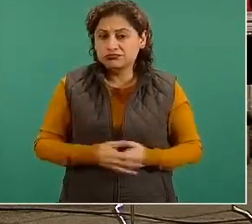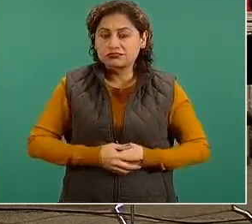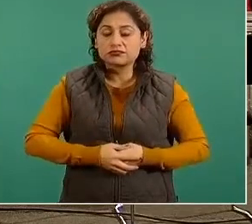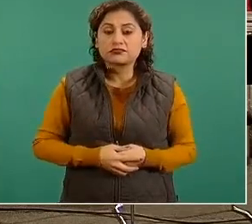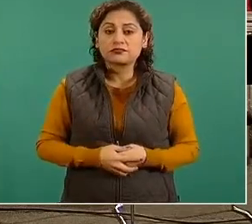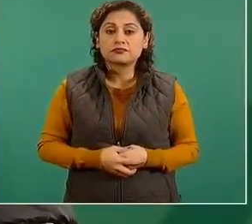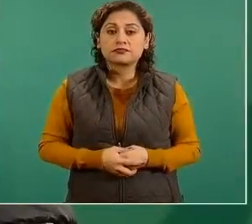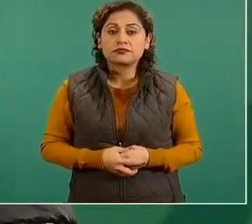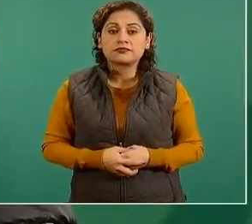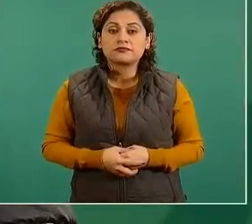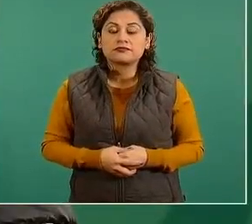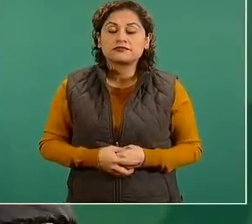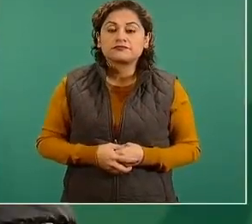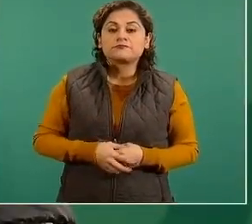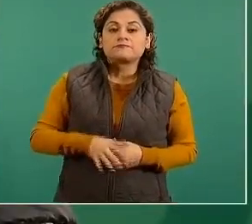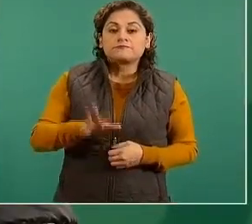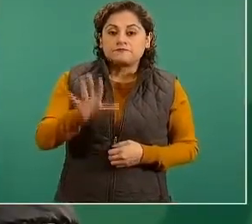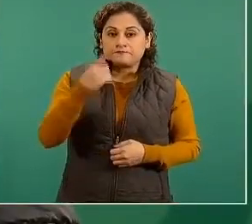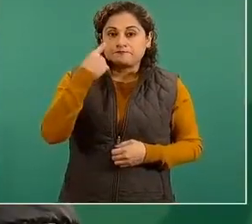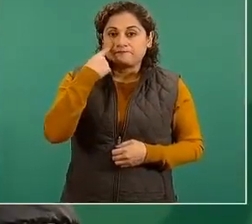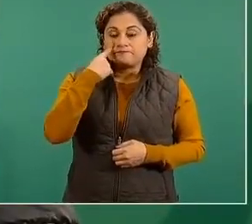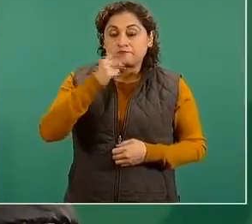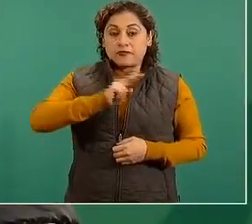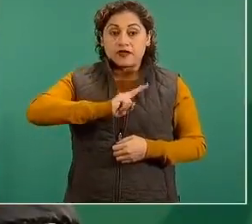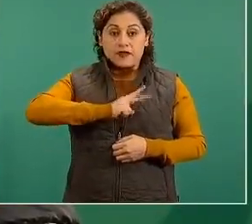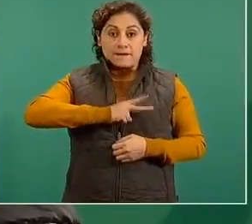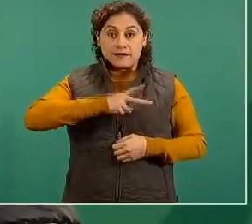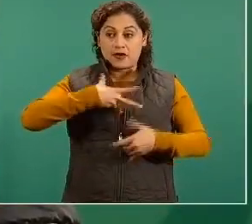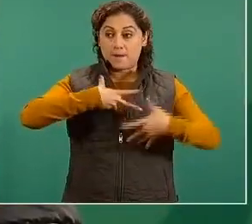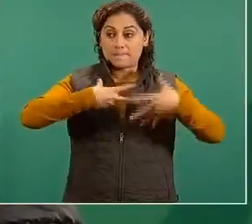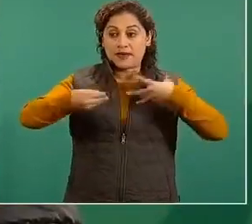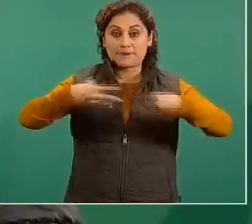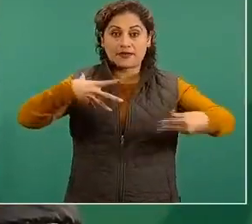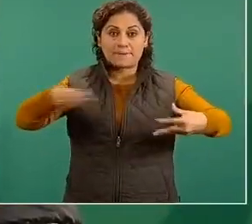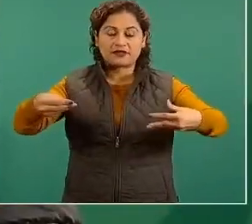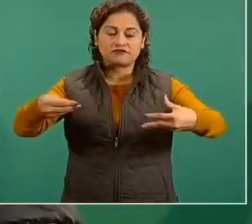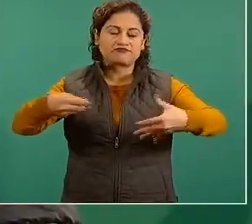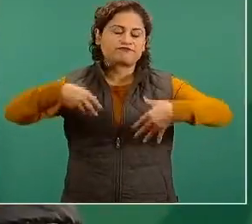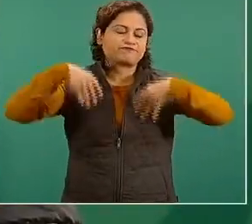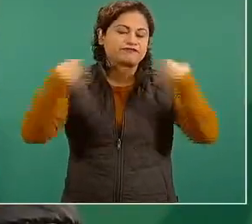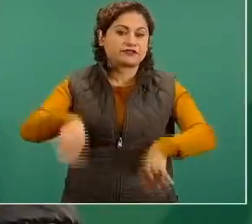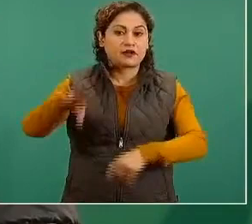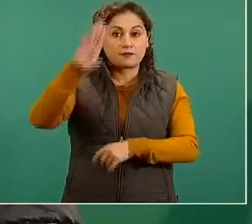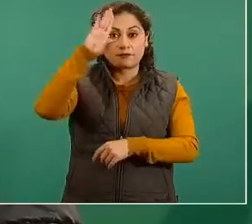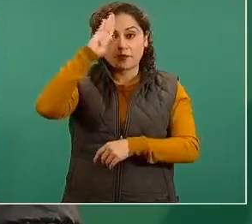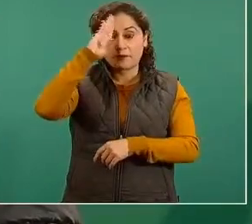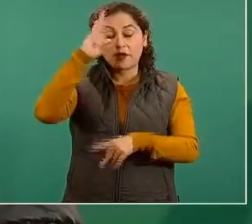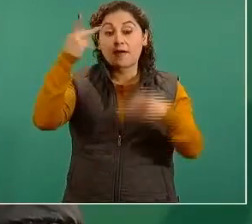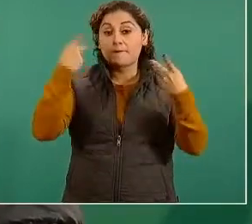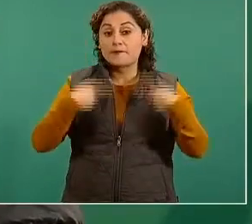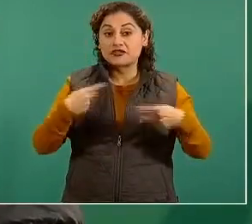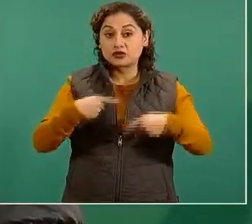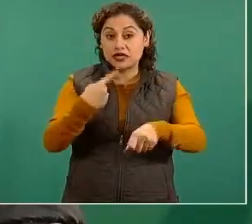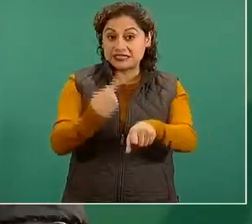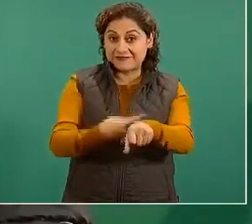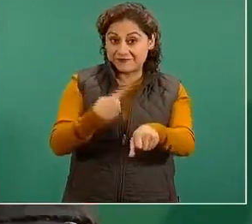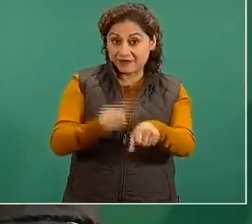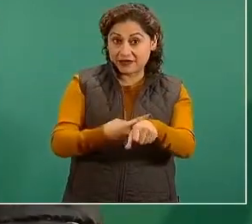La actividad viral es muy alta. La cantidad de personas que se están enfermando es muy alta.